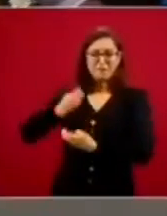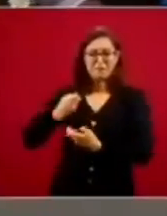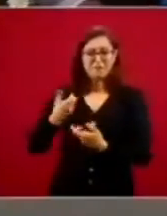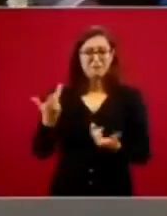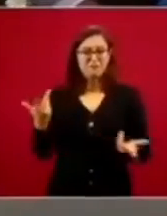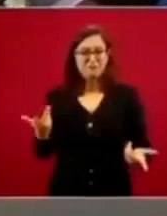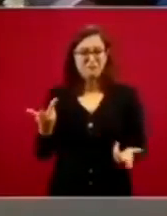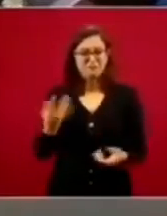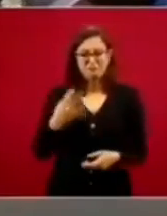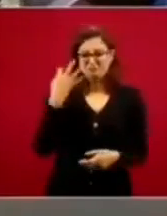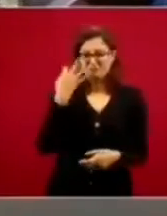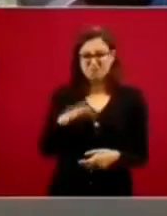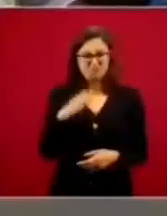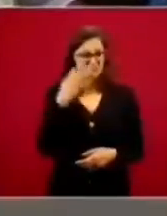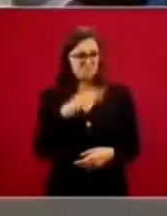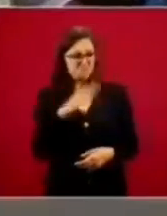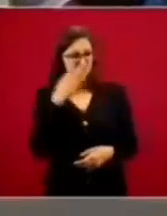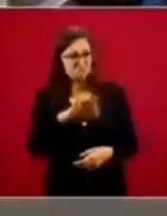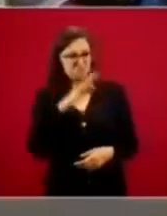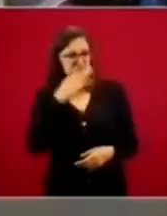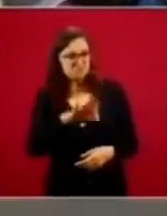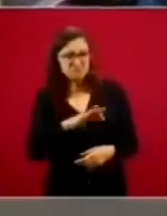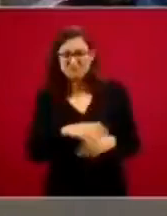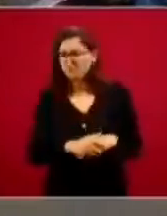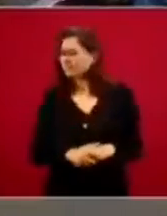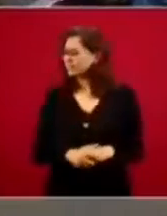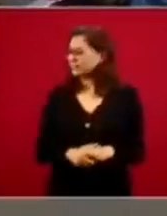lo lamento mucho,